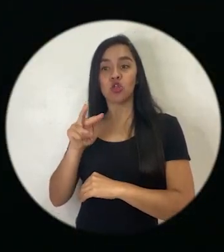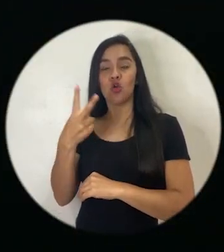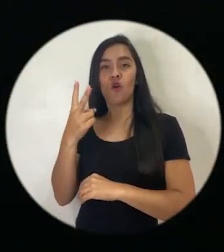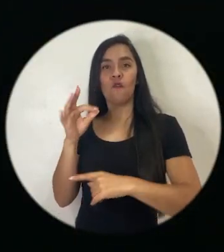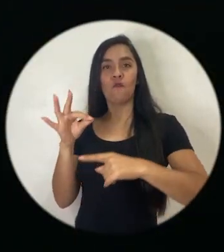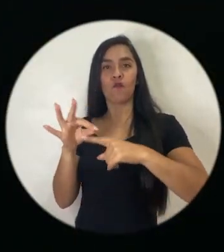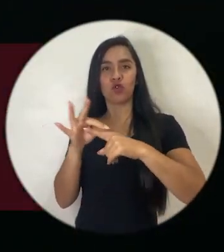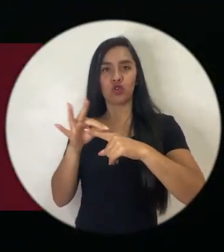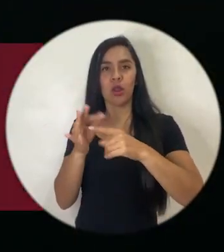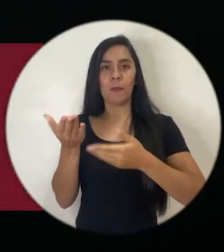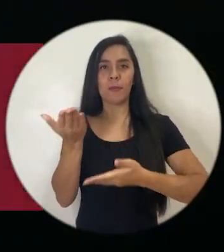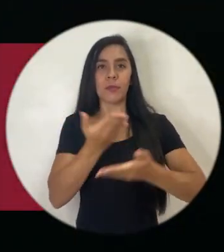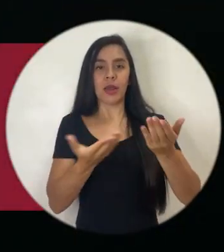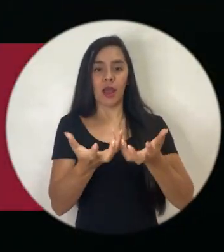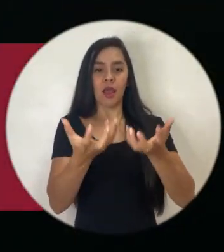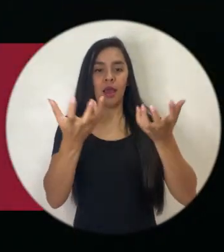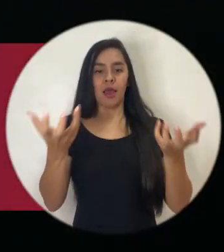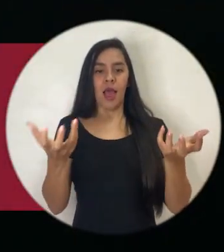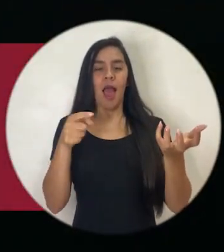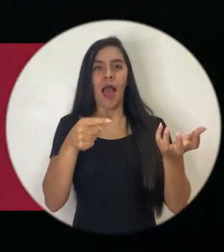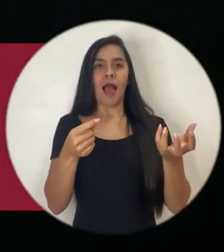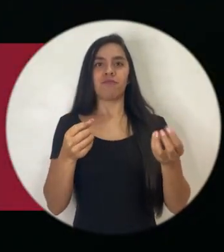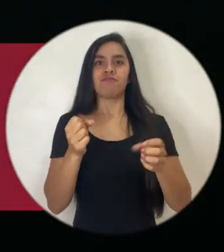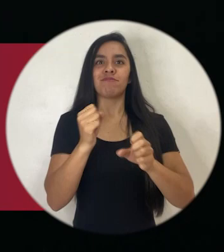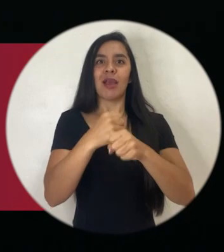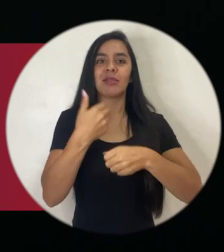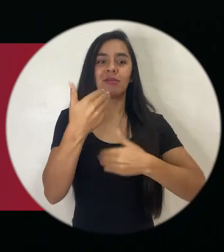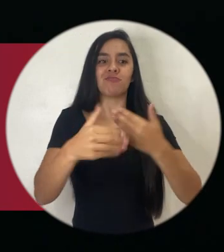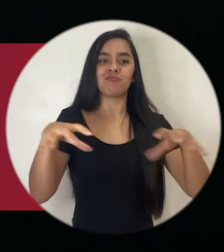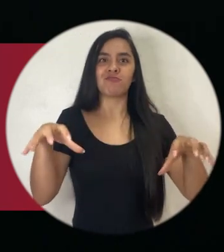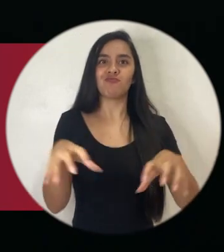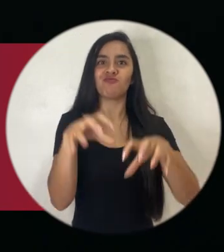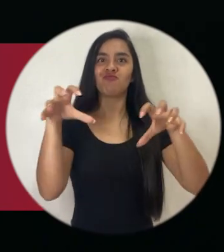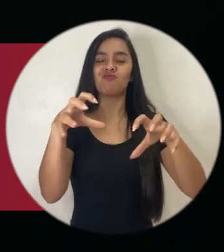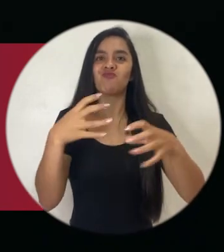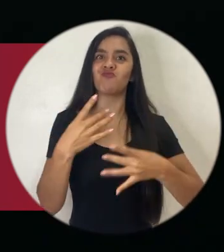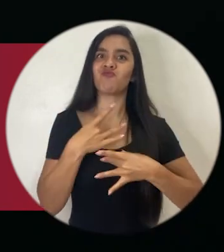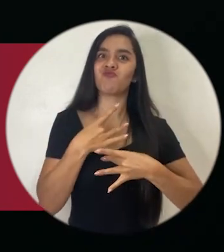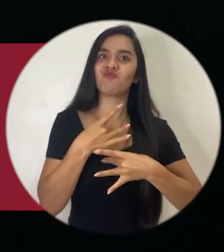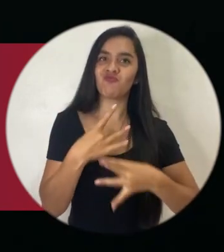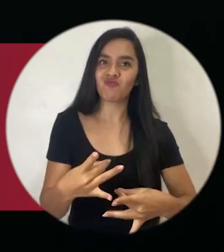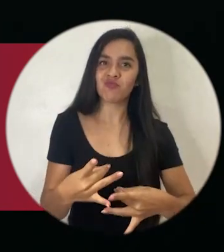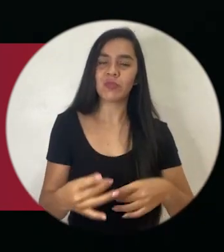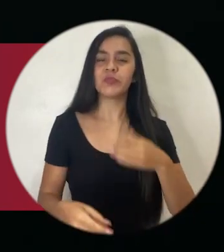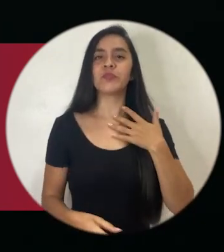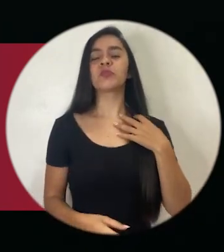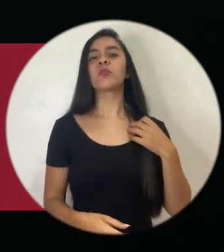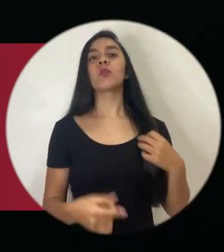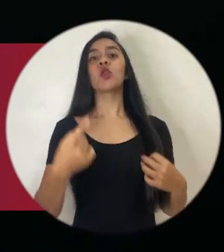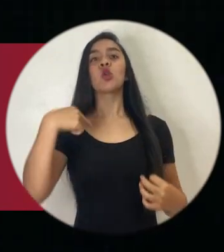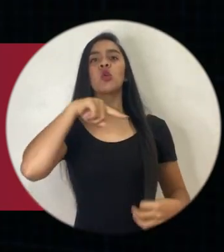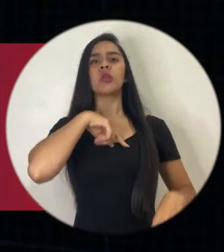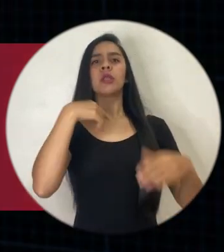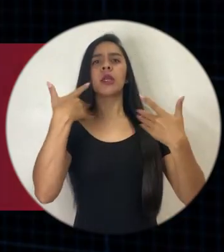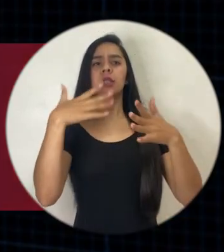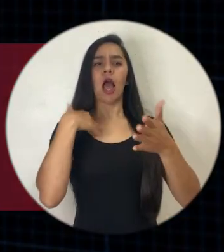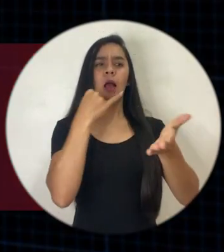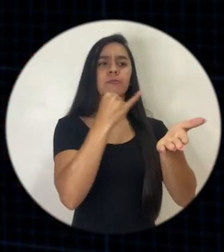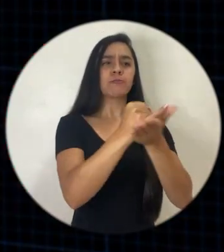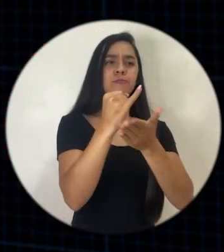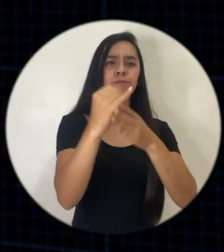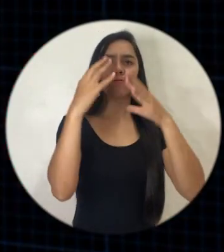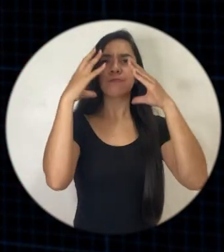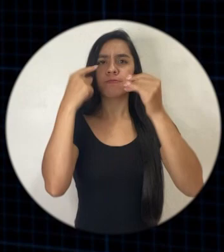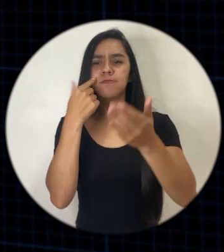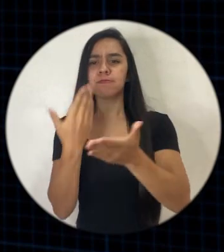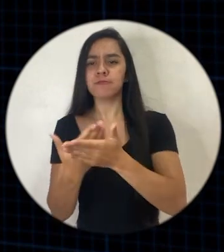Ese doble funcionamiento del mercado ha generado una dinámica muy interesante. Nosotros tenemos